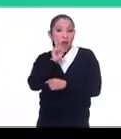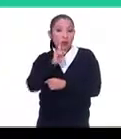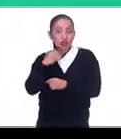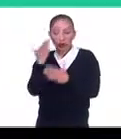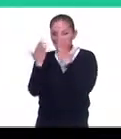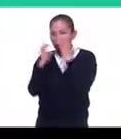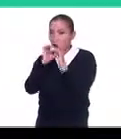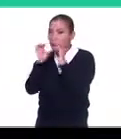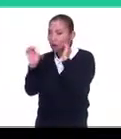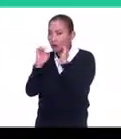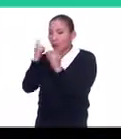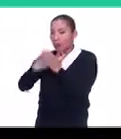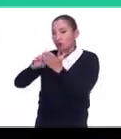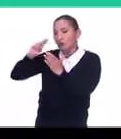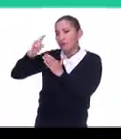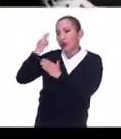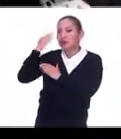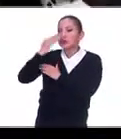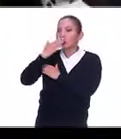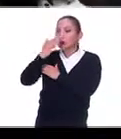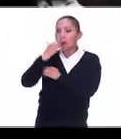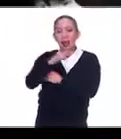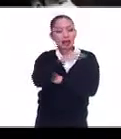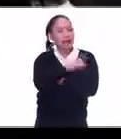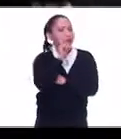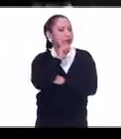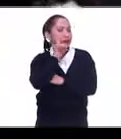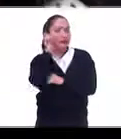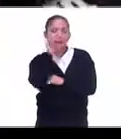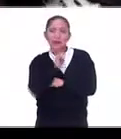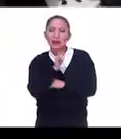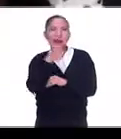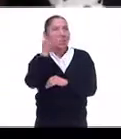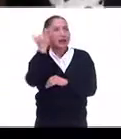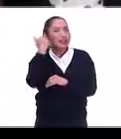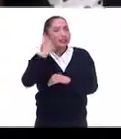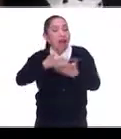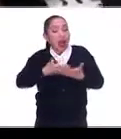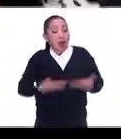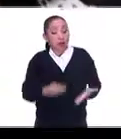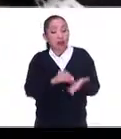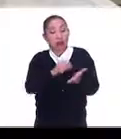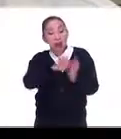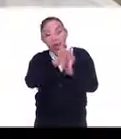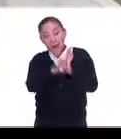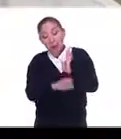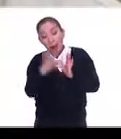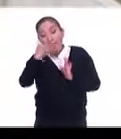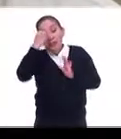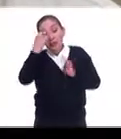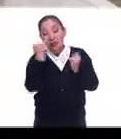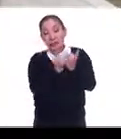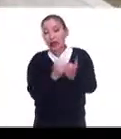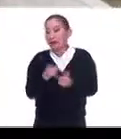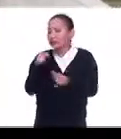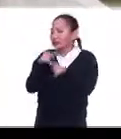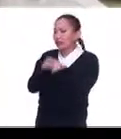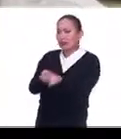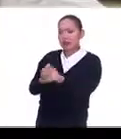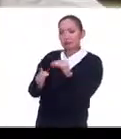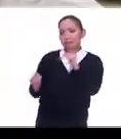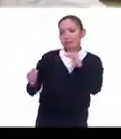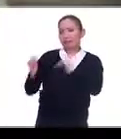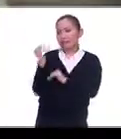comunicación en la Universidad de Sonora. Siempre fue y es un modelo a seguir. Mantiene esa posición